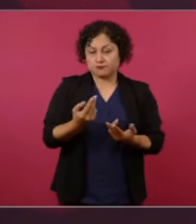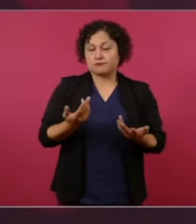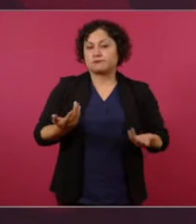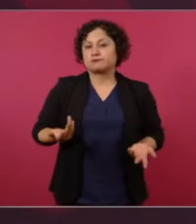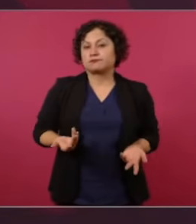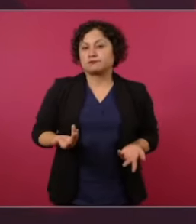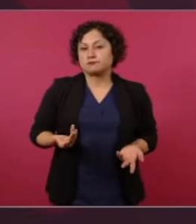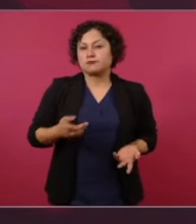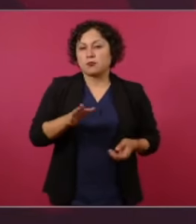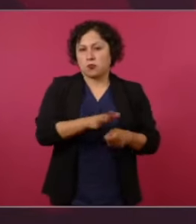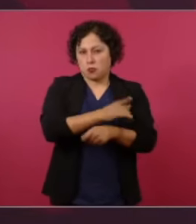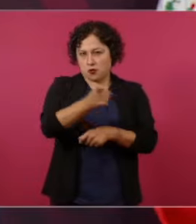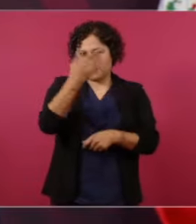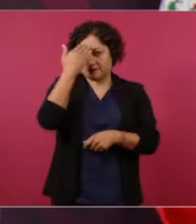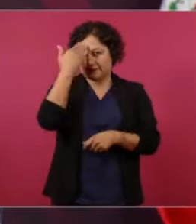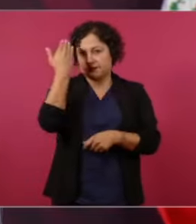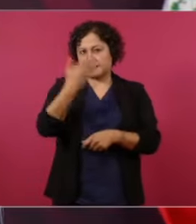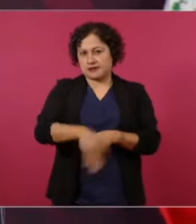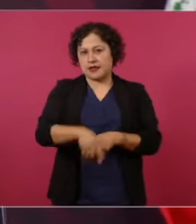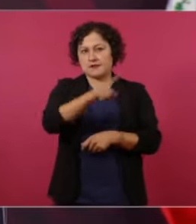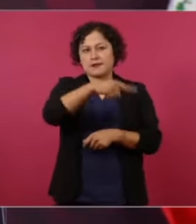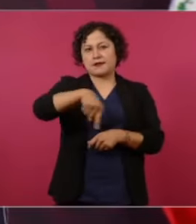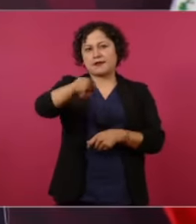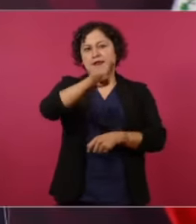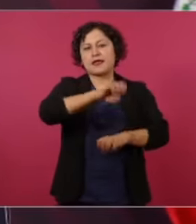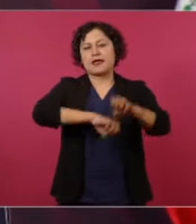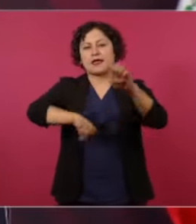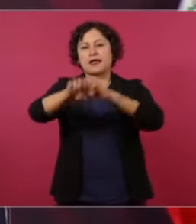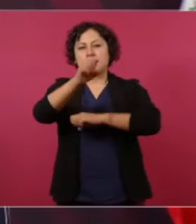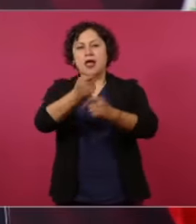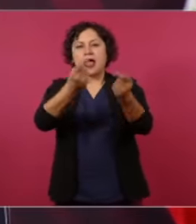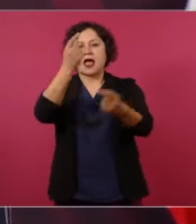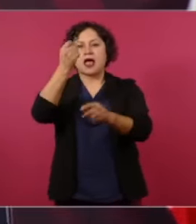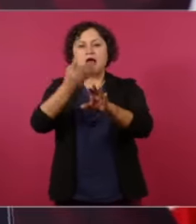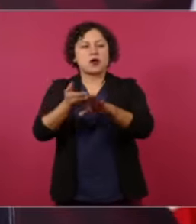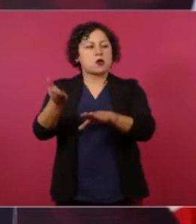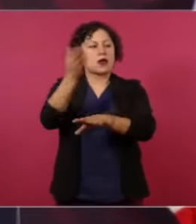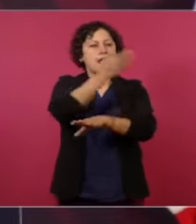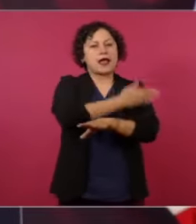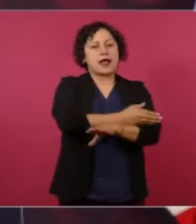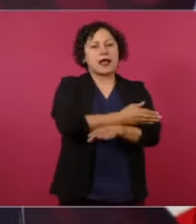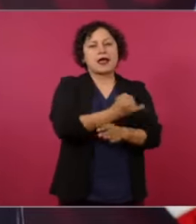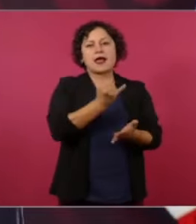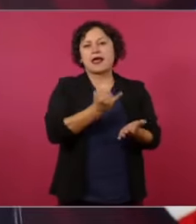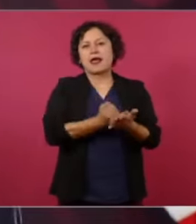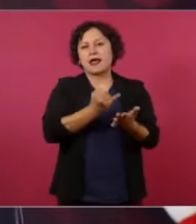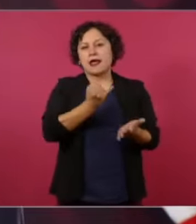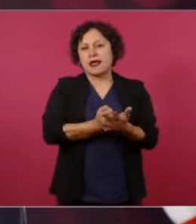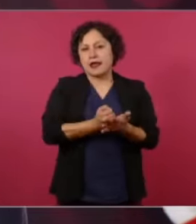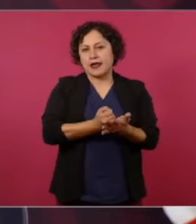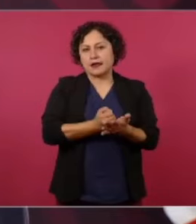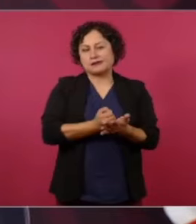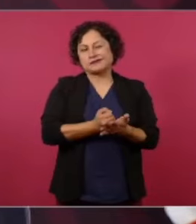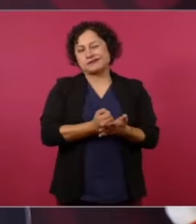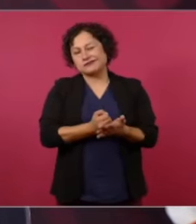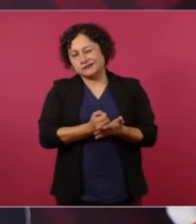impuestos, pero había un grupo que no pagaba,